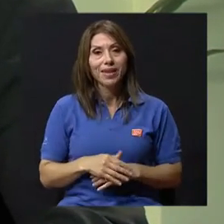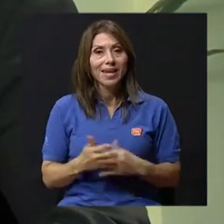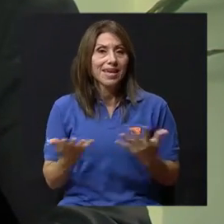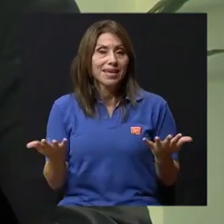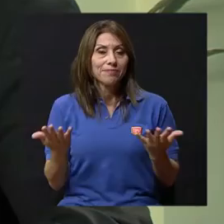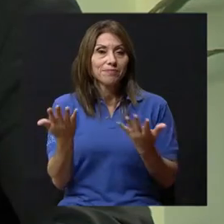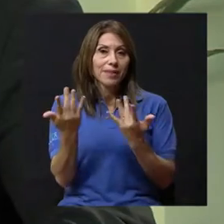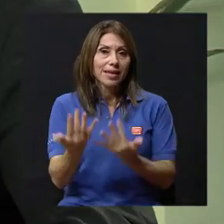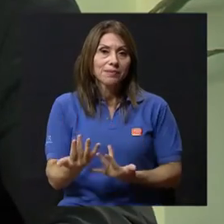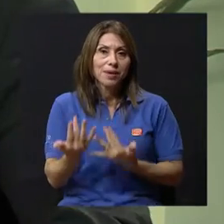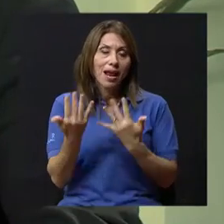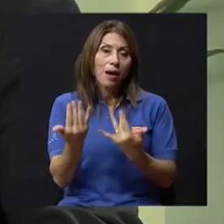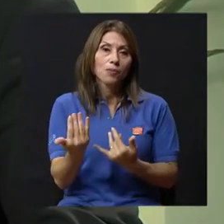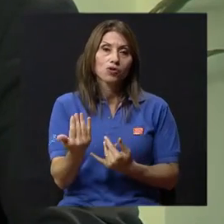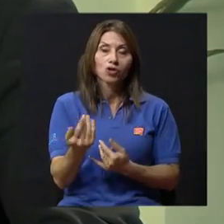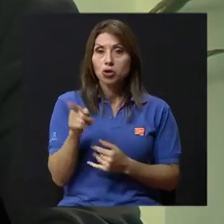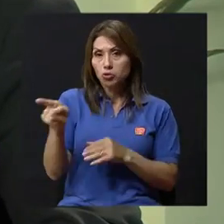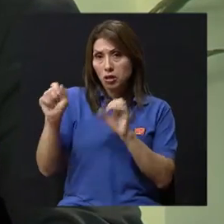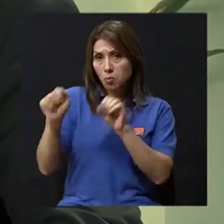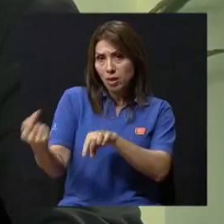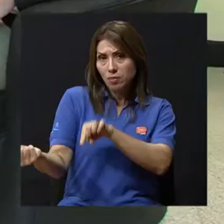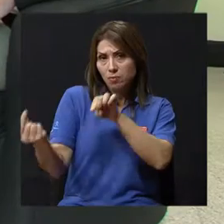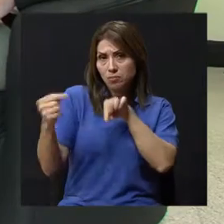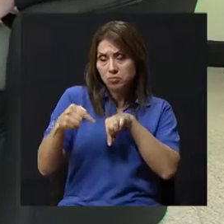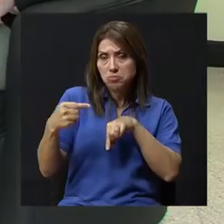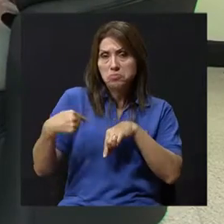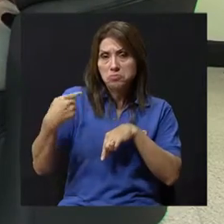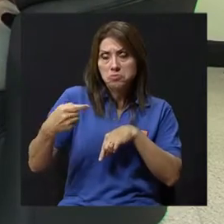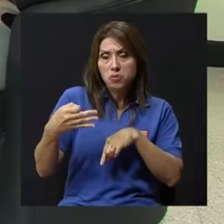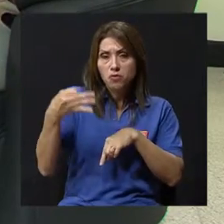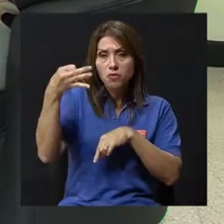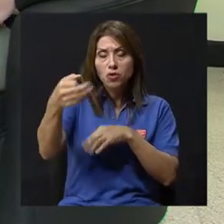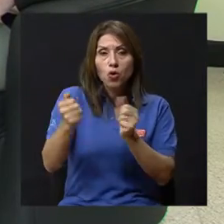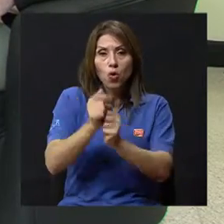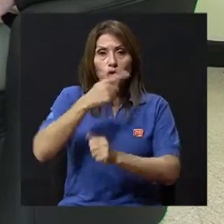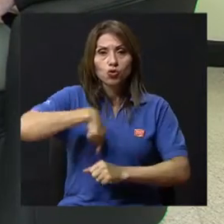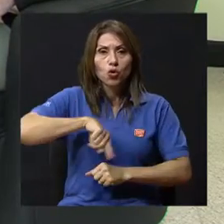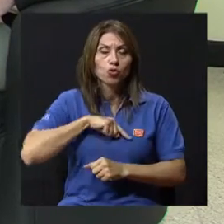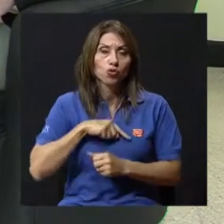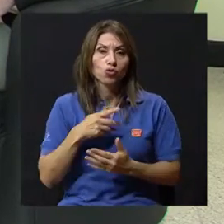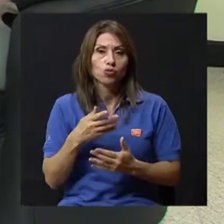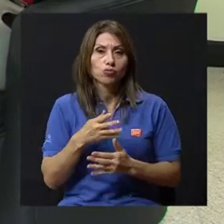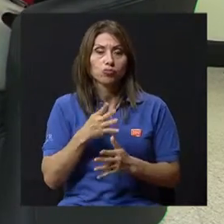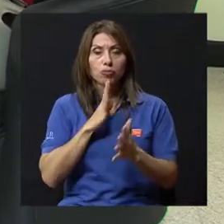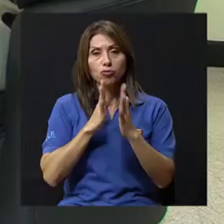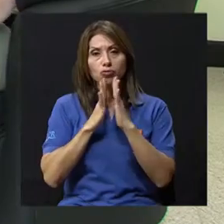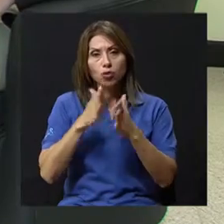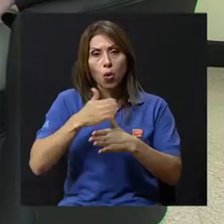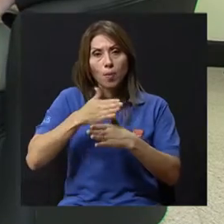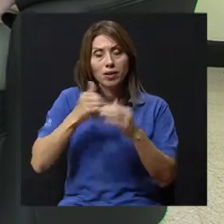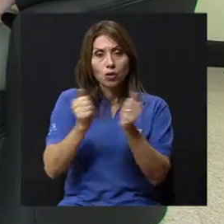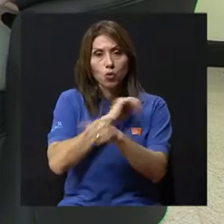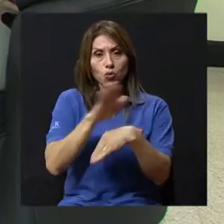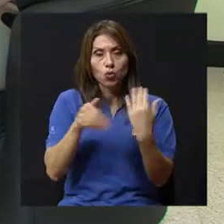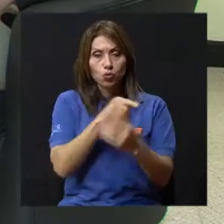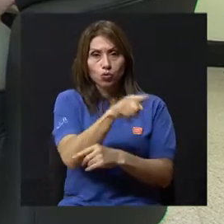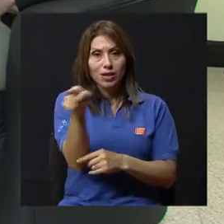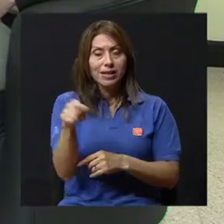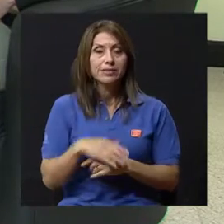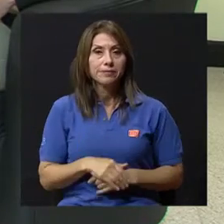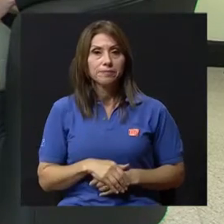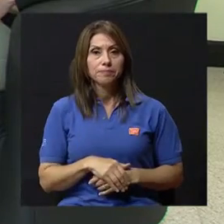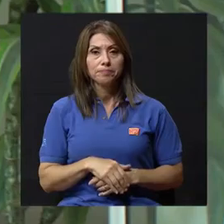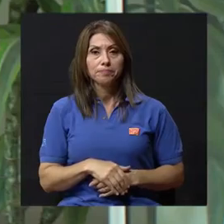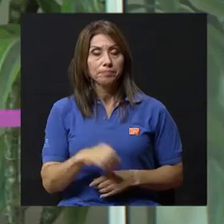y esperamos tenerlo en una próxima ocasión por acá con nosotros, compartiendo con todos ustedes allá en sus hogares.